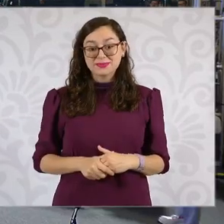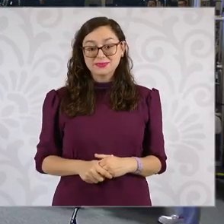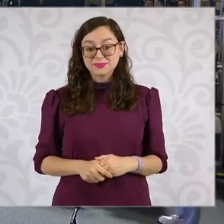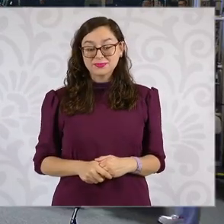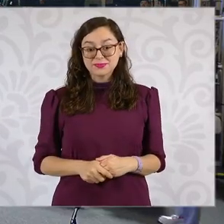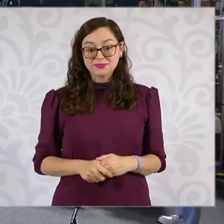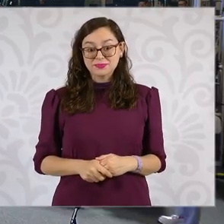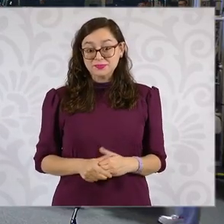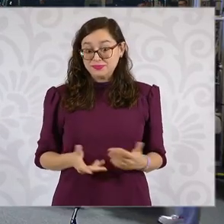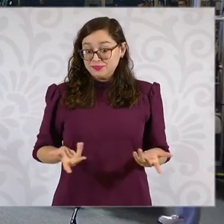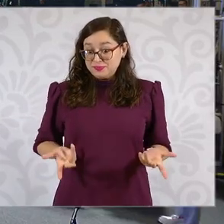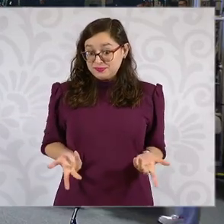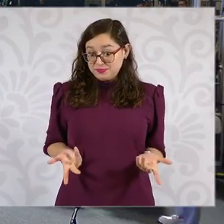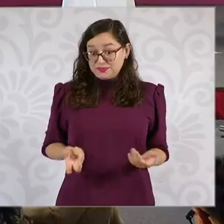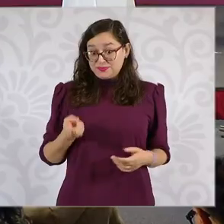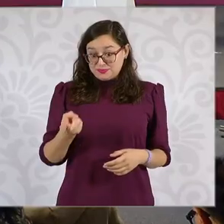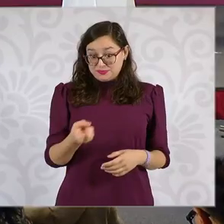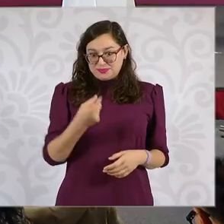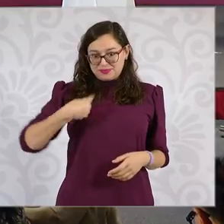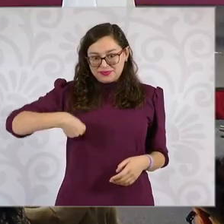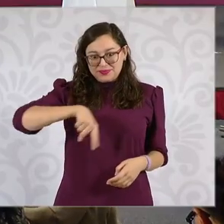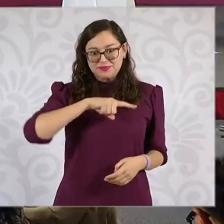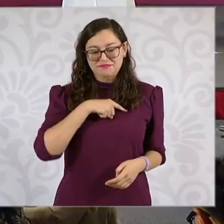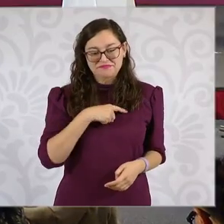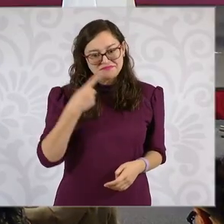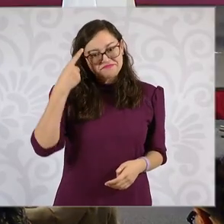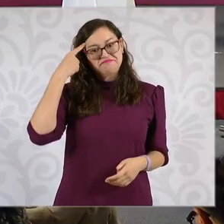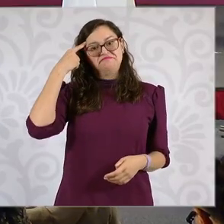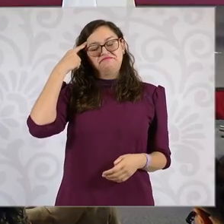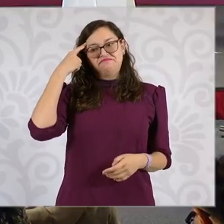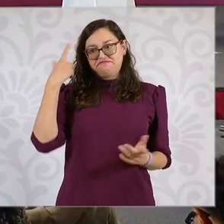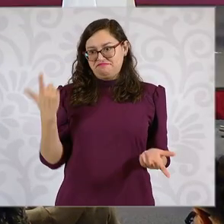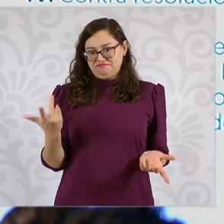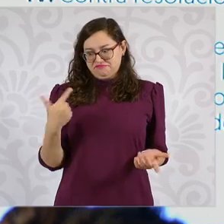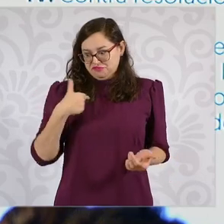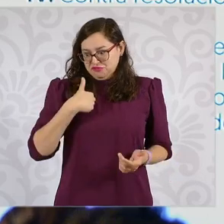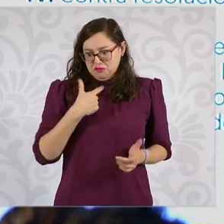Entonces, nosotros estamos actuando conforme a derecho.